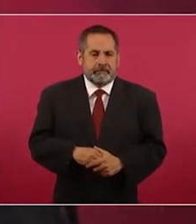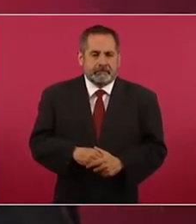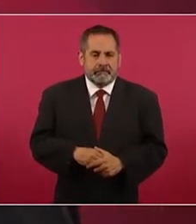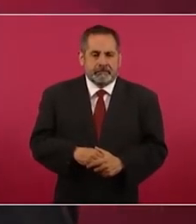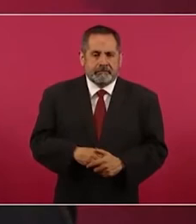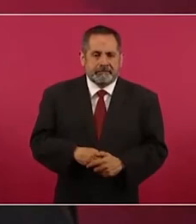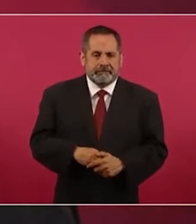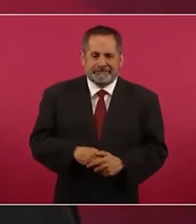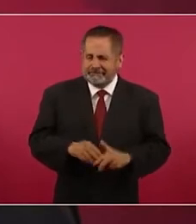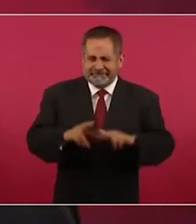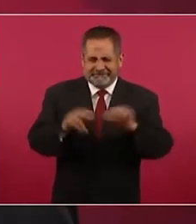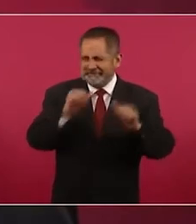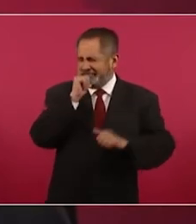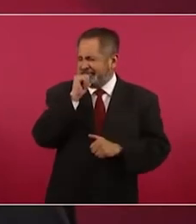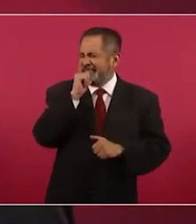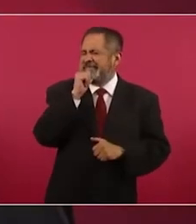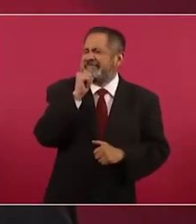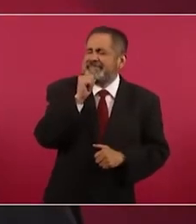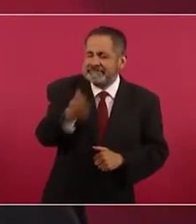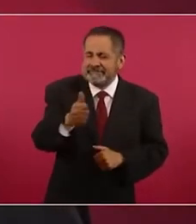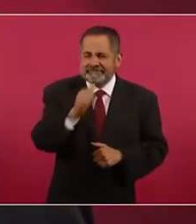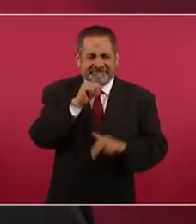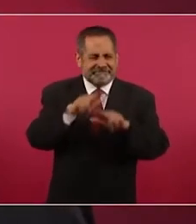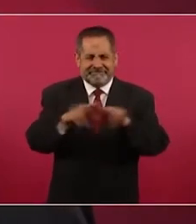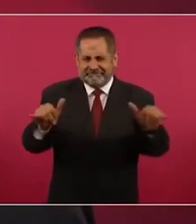nada absolutamente